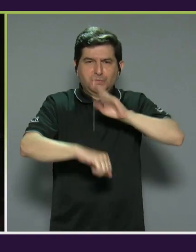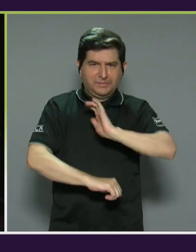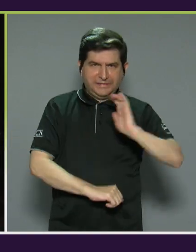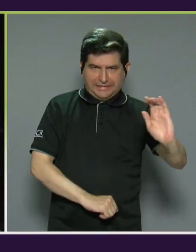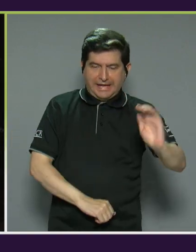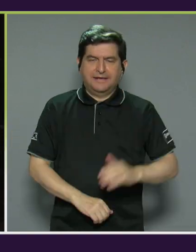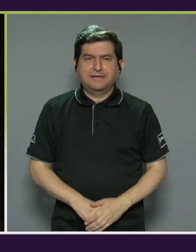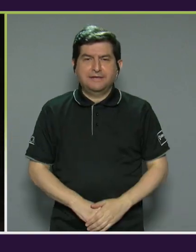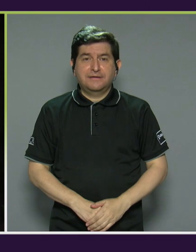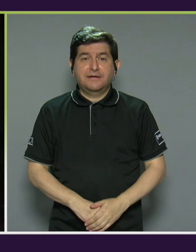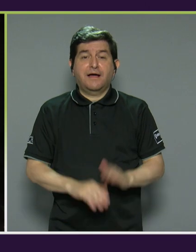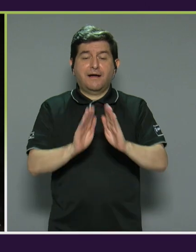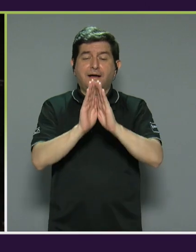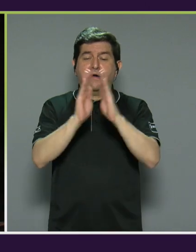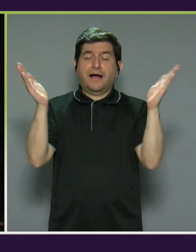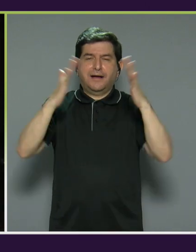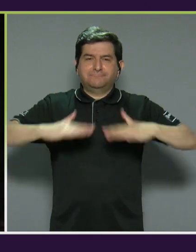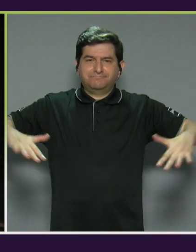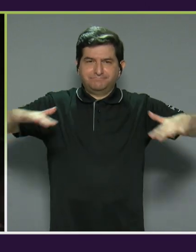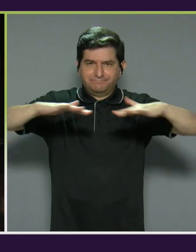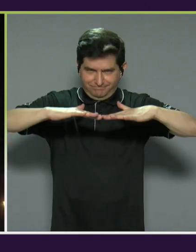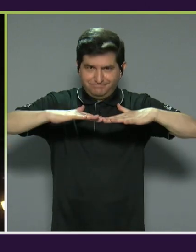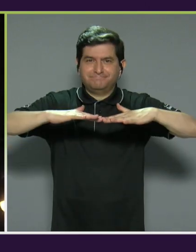o sea, se ha ido abriendo camino.